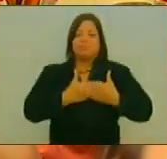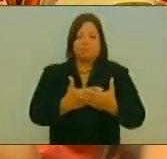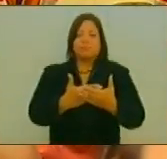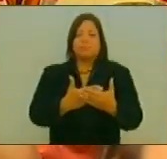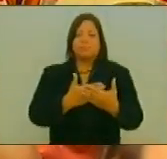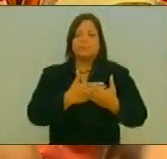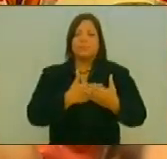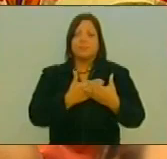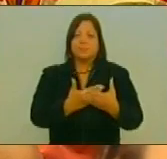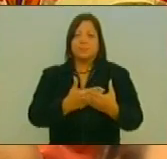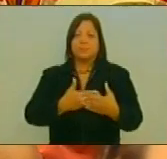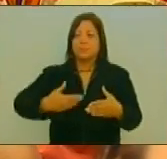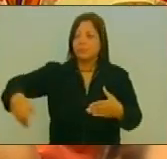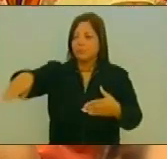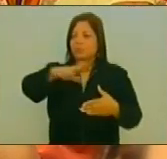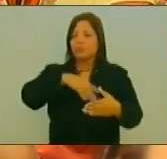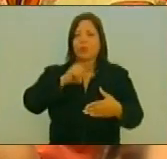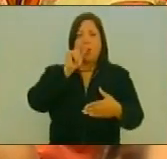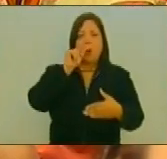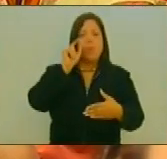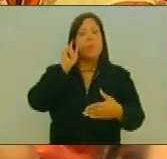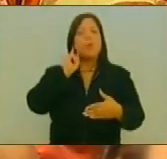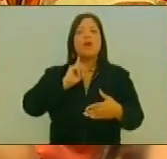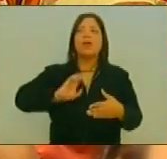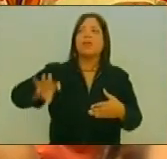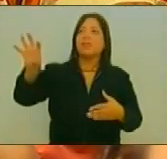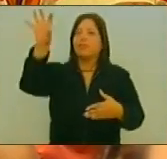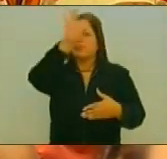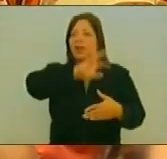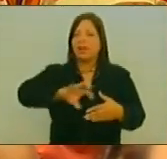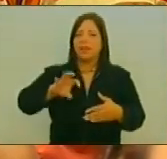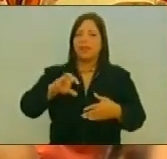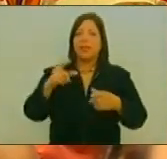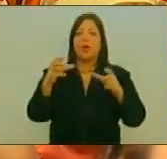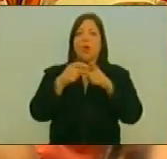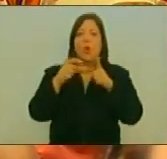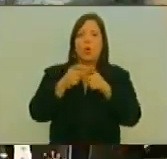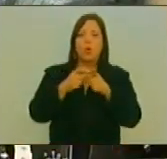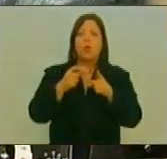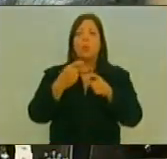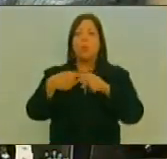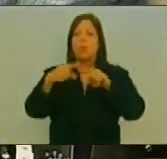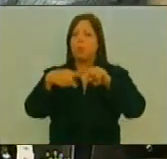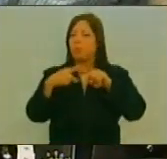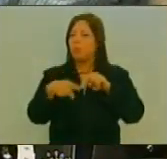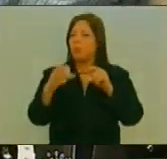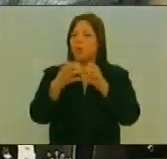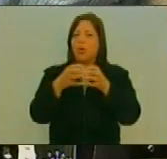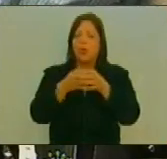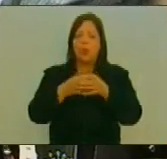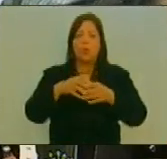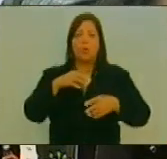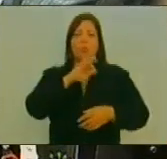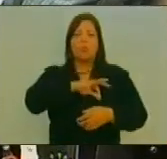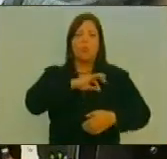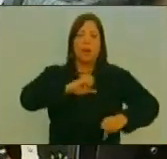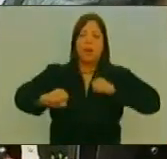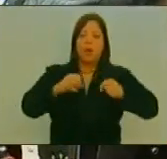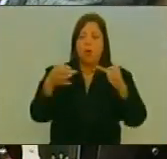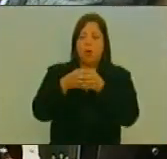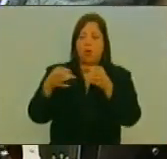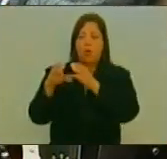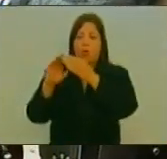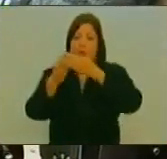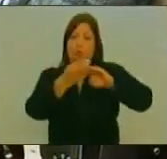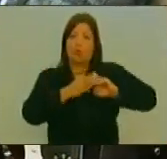De Los Compañeros Representantes De Diferentes Partidos Políticos Progresistas Movimientos Sociales De